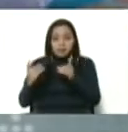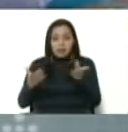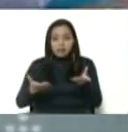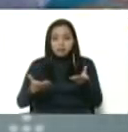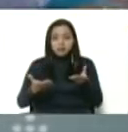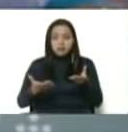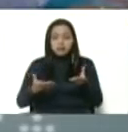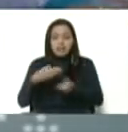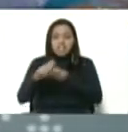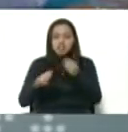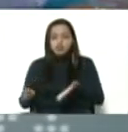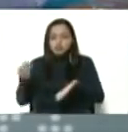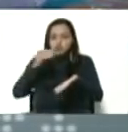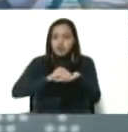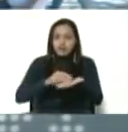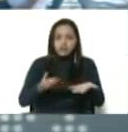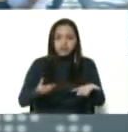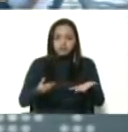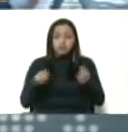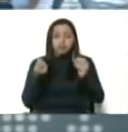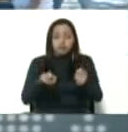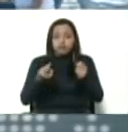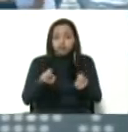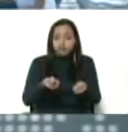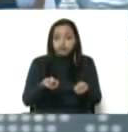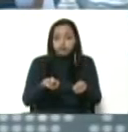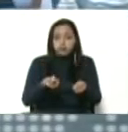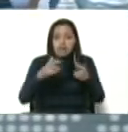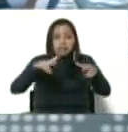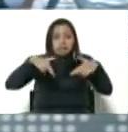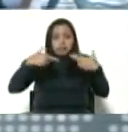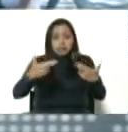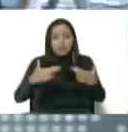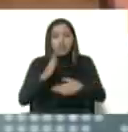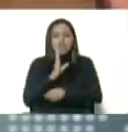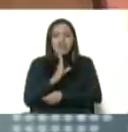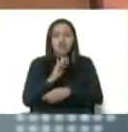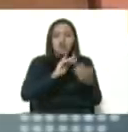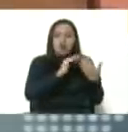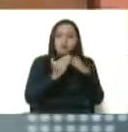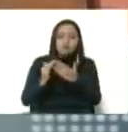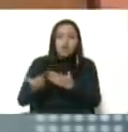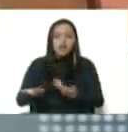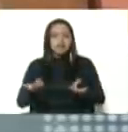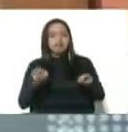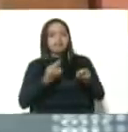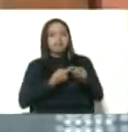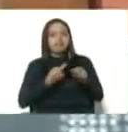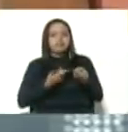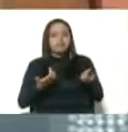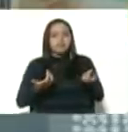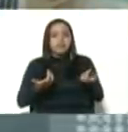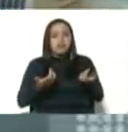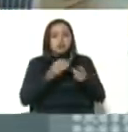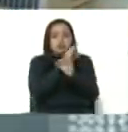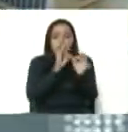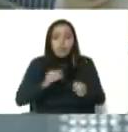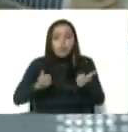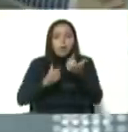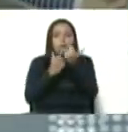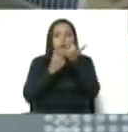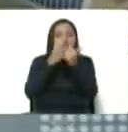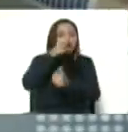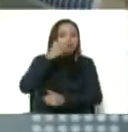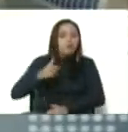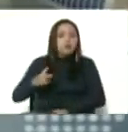relanzamiento y retoma de los bancos comunales como órgano de apoyo al pueblo